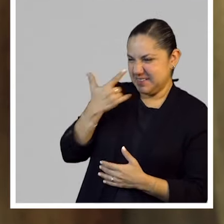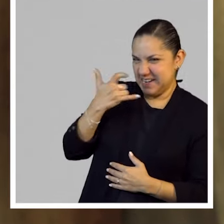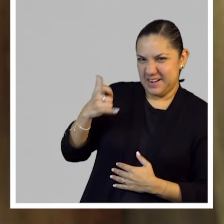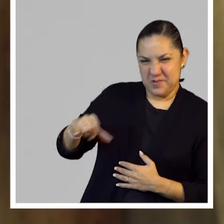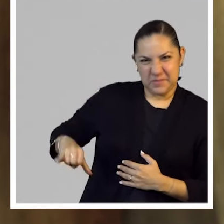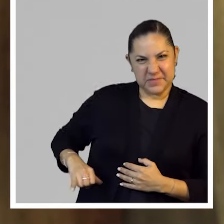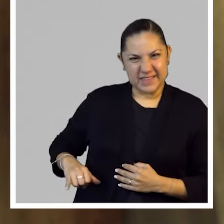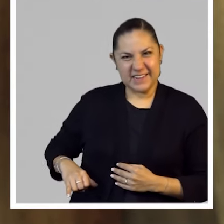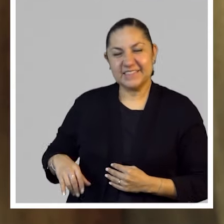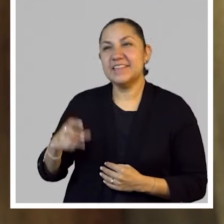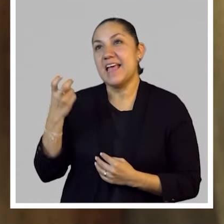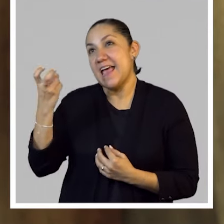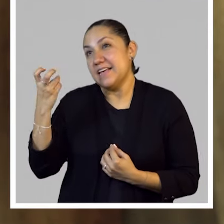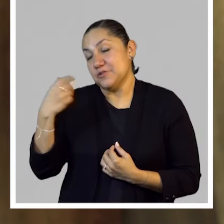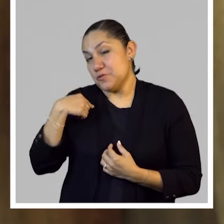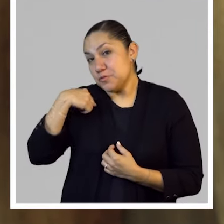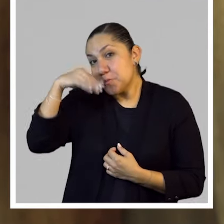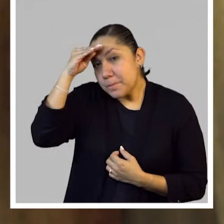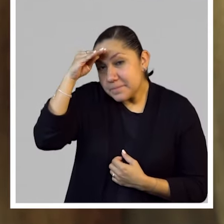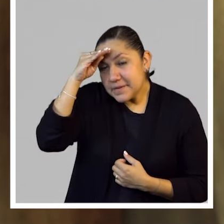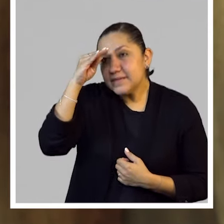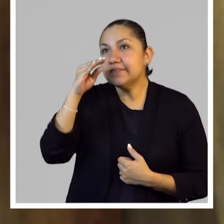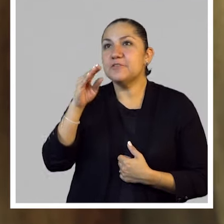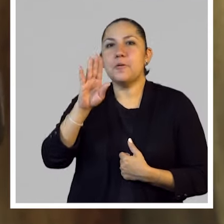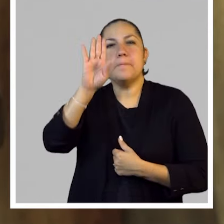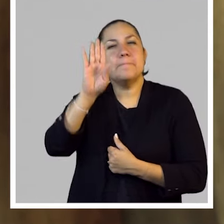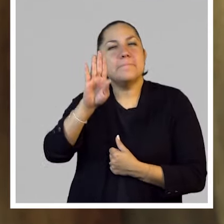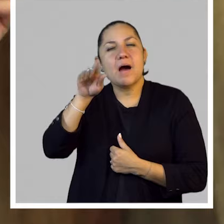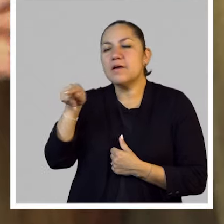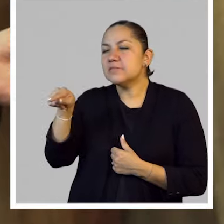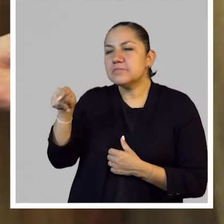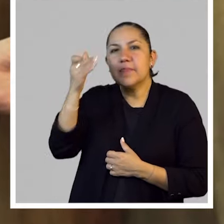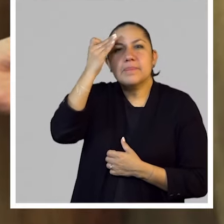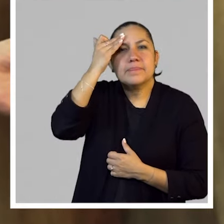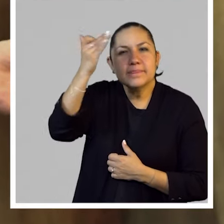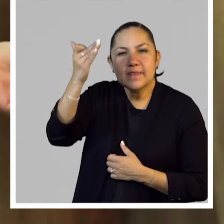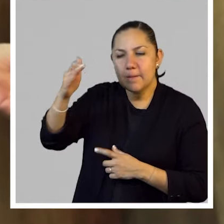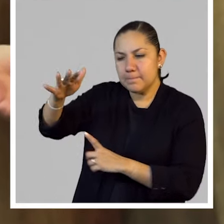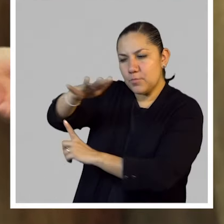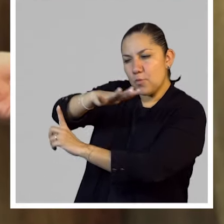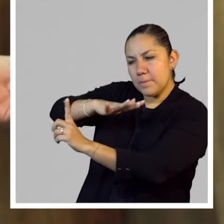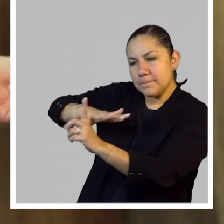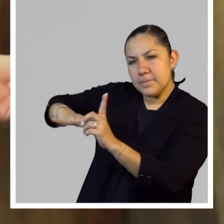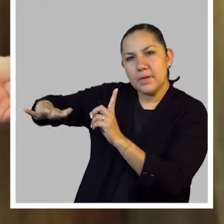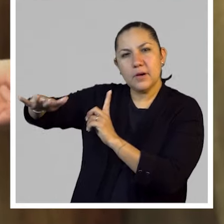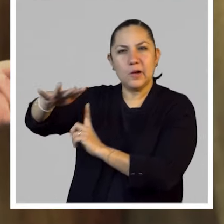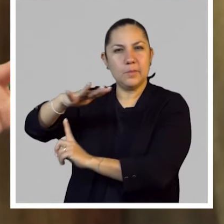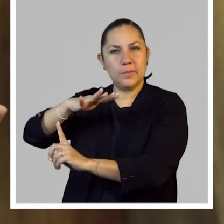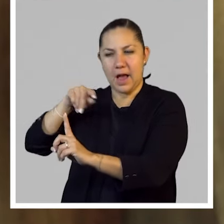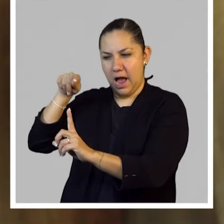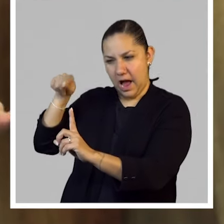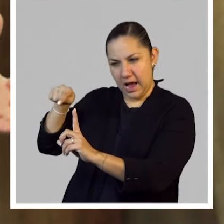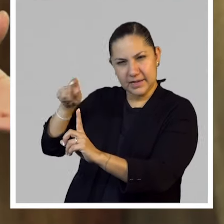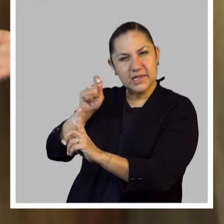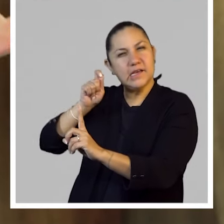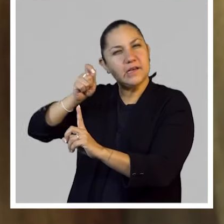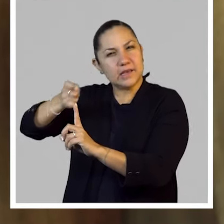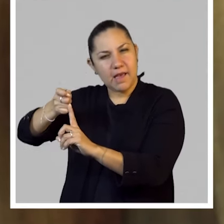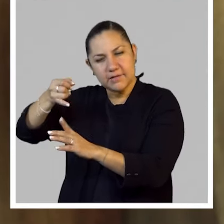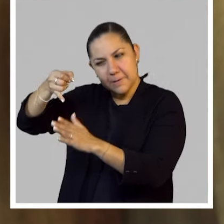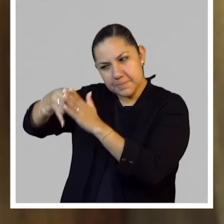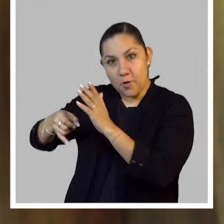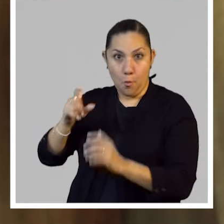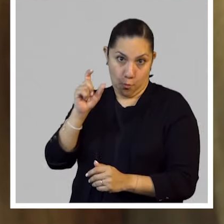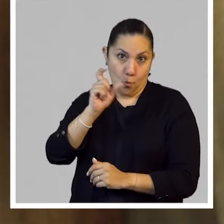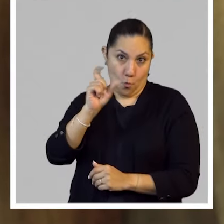conciencia de yo y si no, pues es interesante que te hace una especie de radiografía de un momento dado, de un contexto que, pues, evidentemente